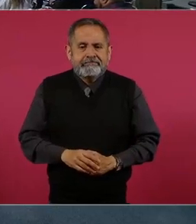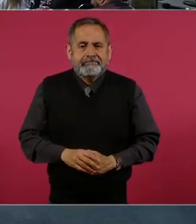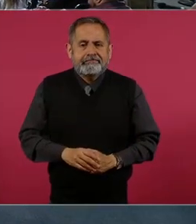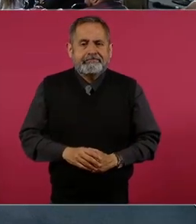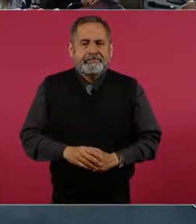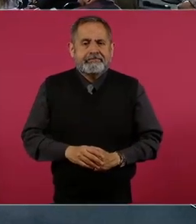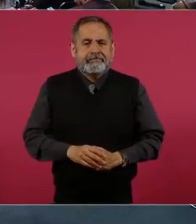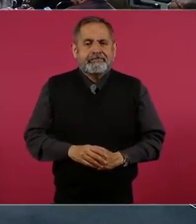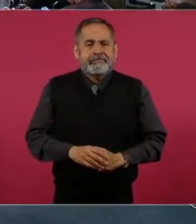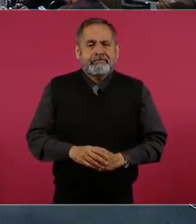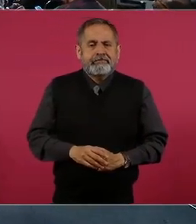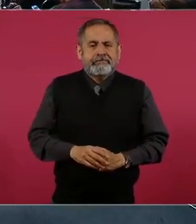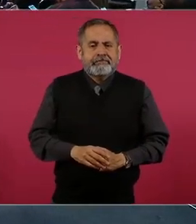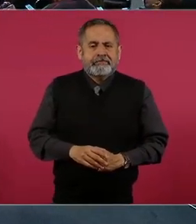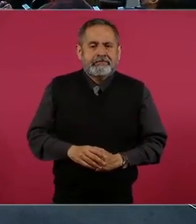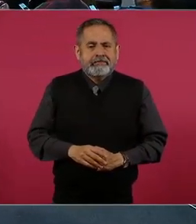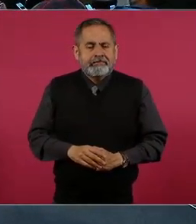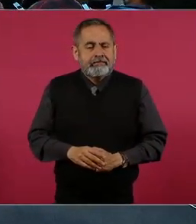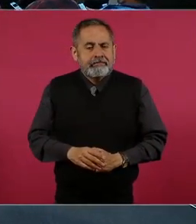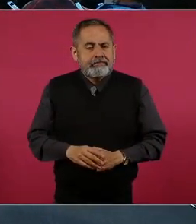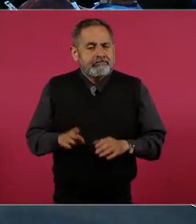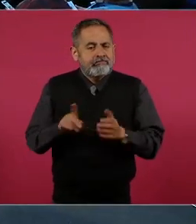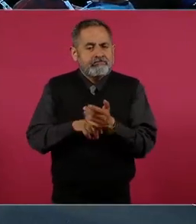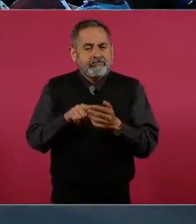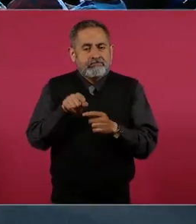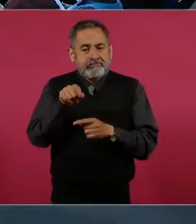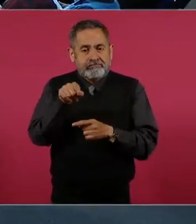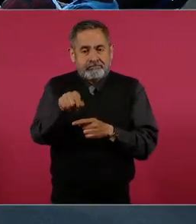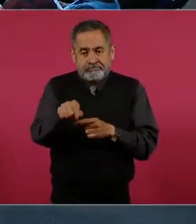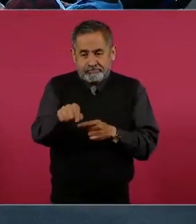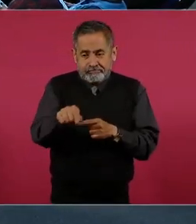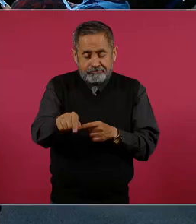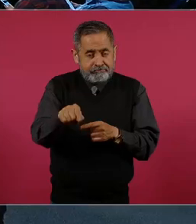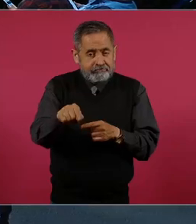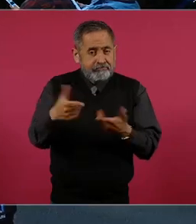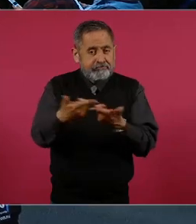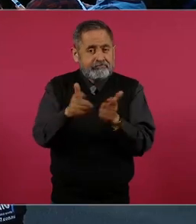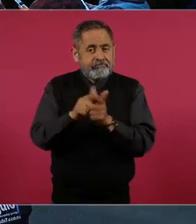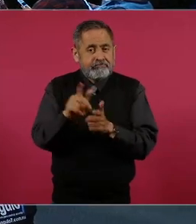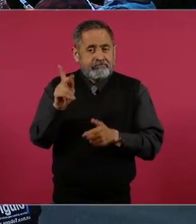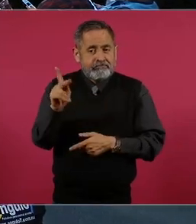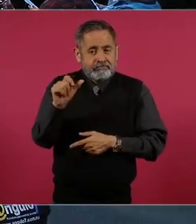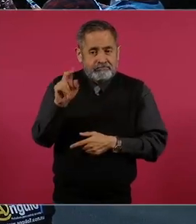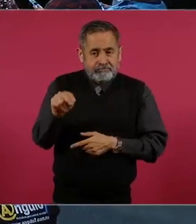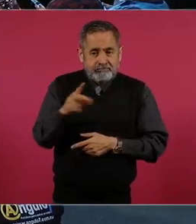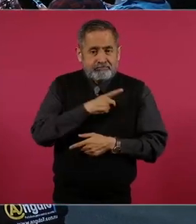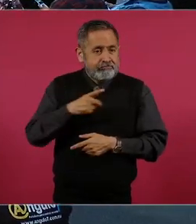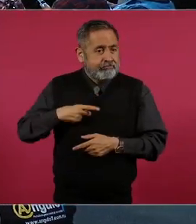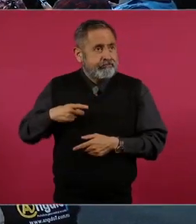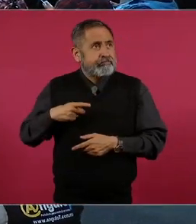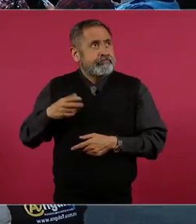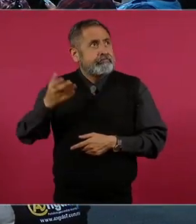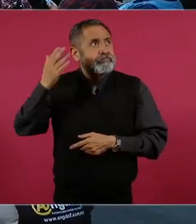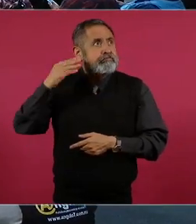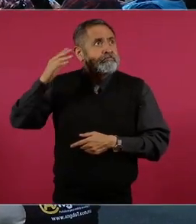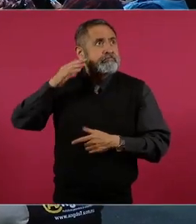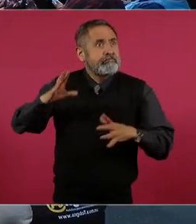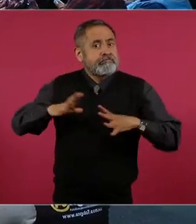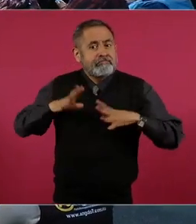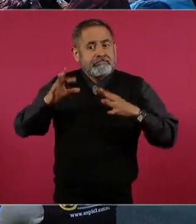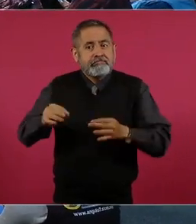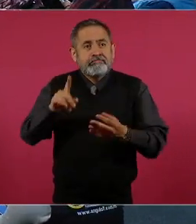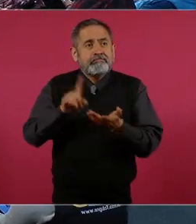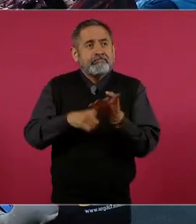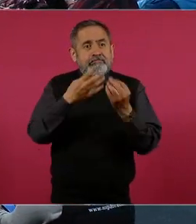postulado desde su nacimiento, porque el PAN surgió en 1939,